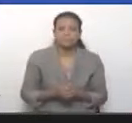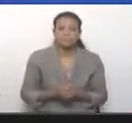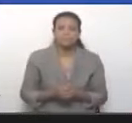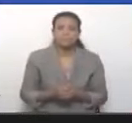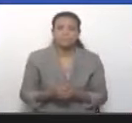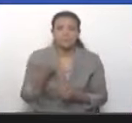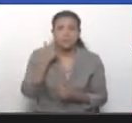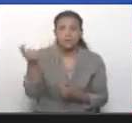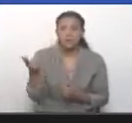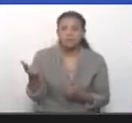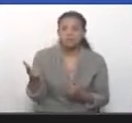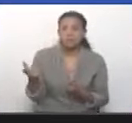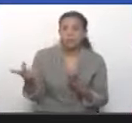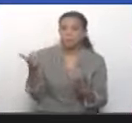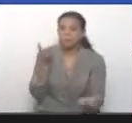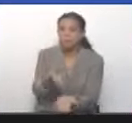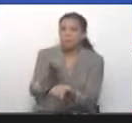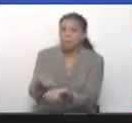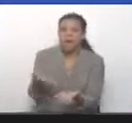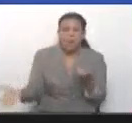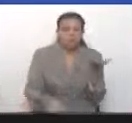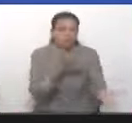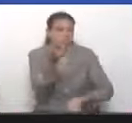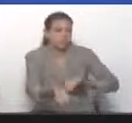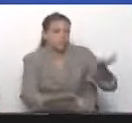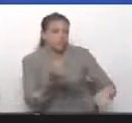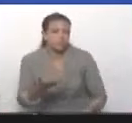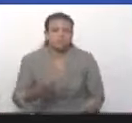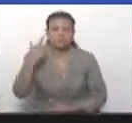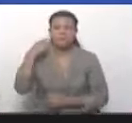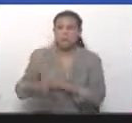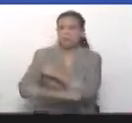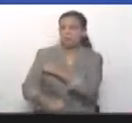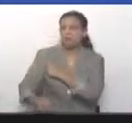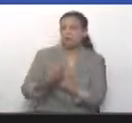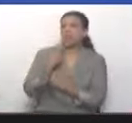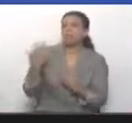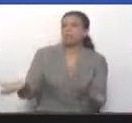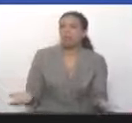Ni a quemar calles, ni a desconocer los resultados.